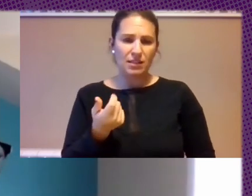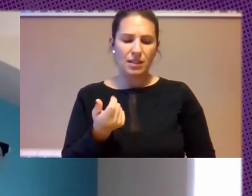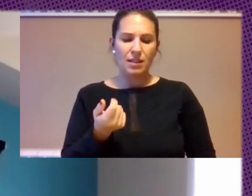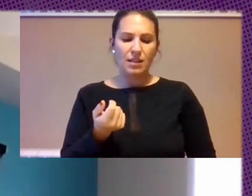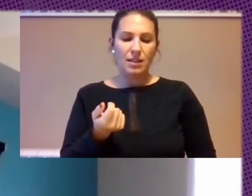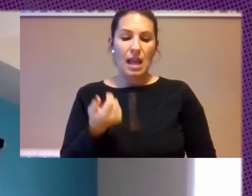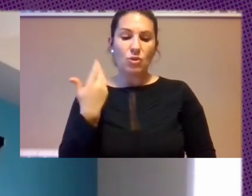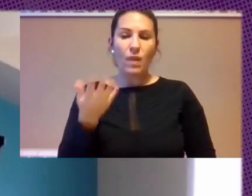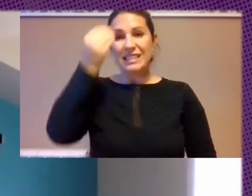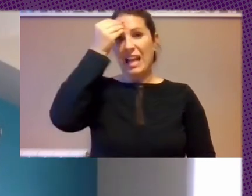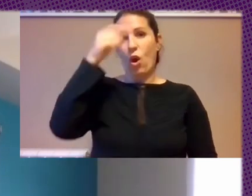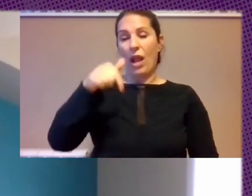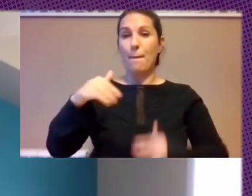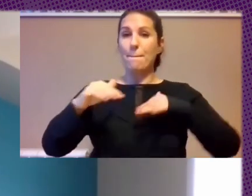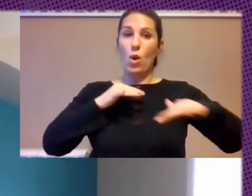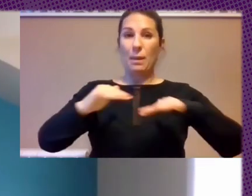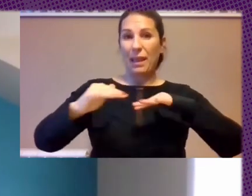Que Este Movimiento Para